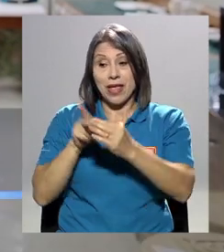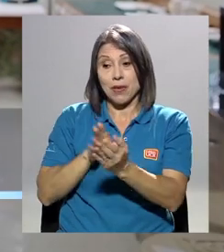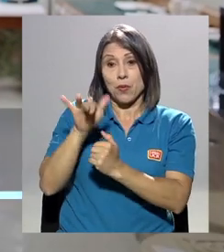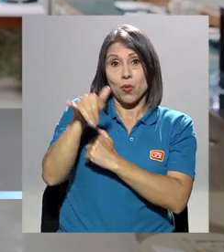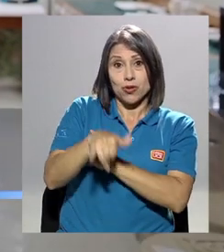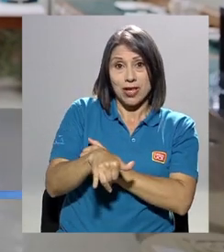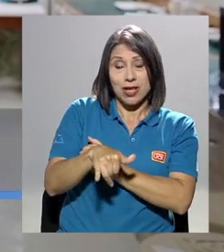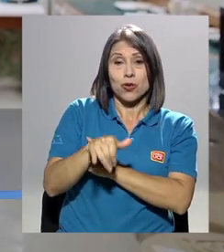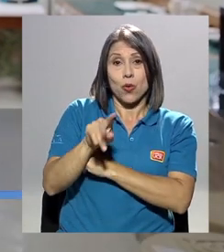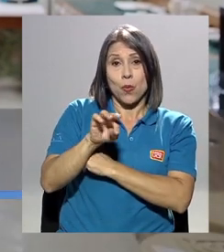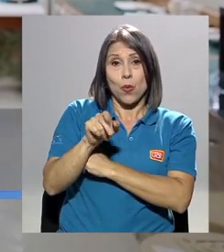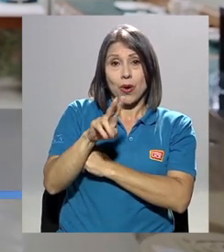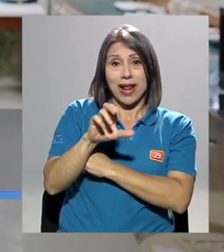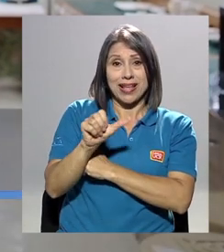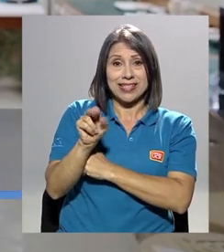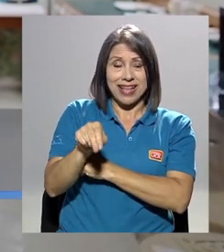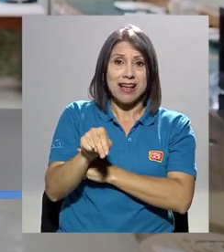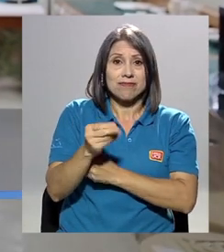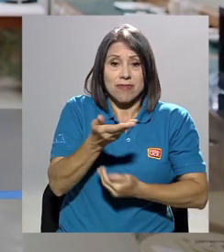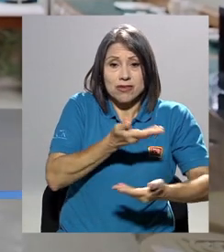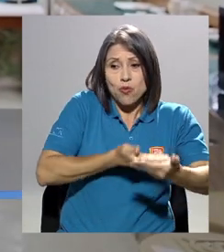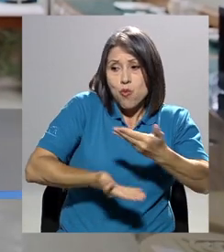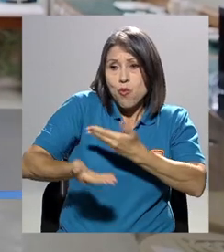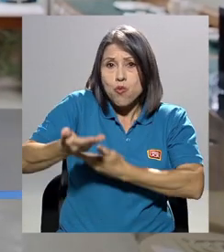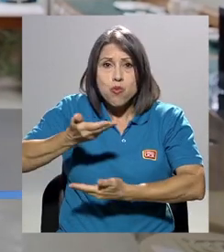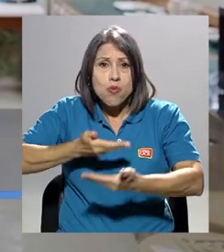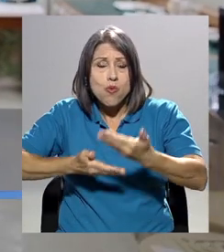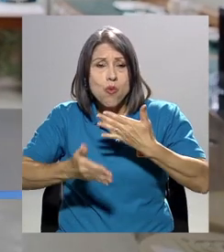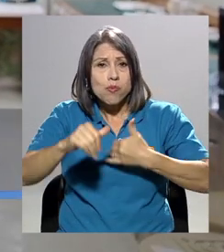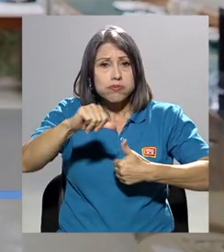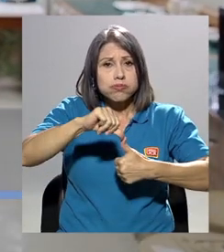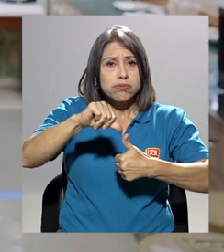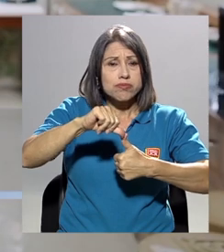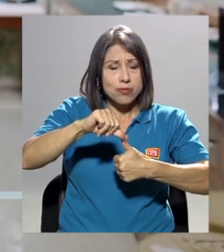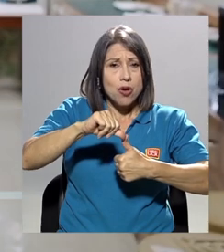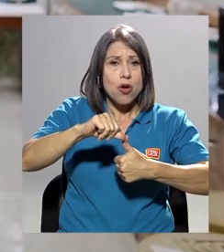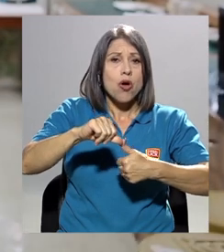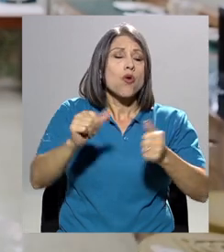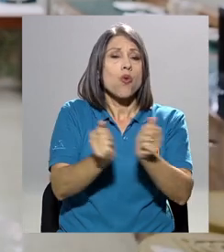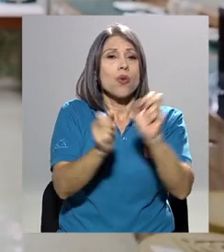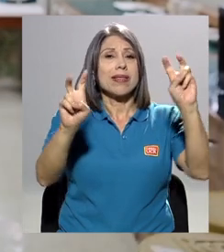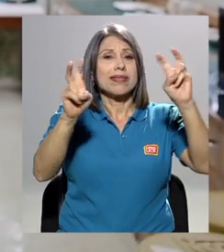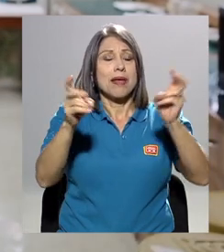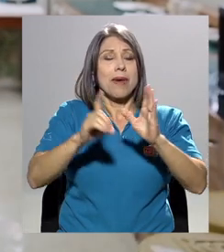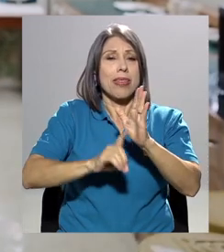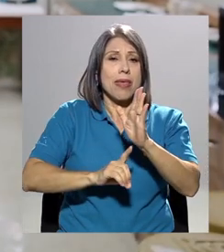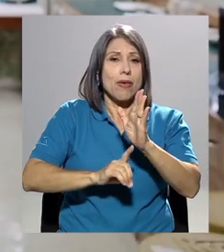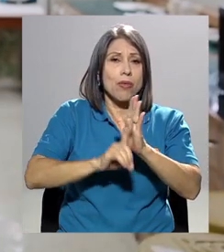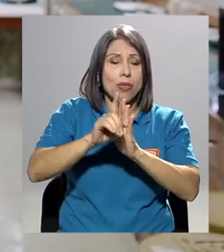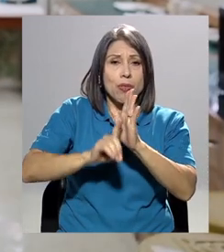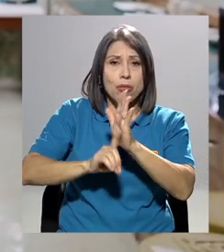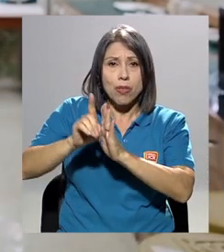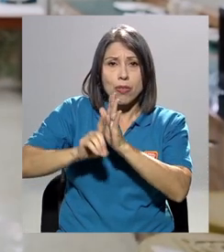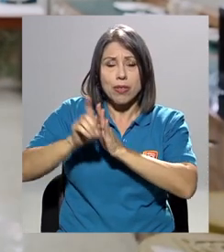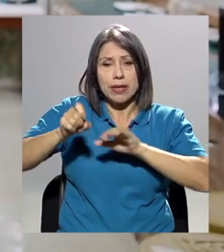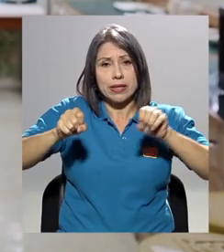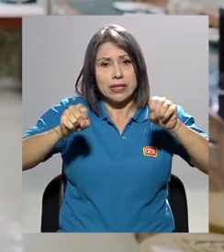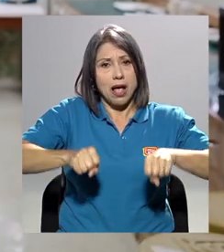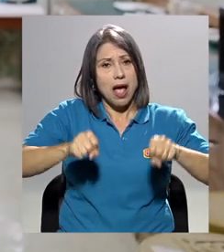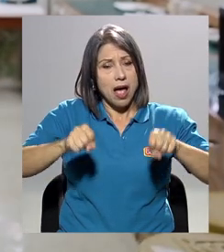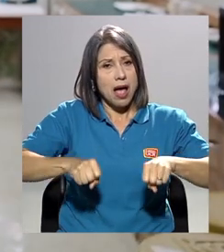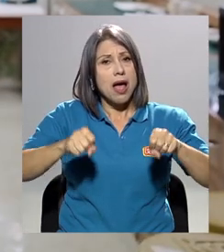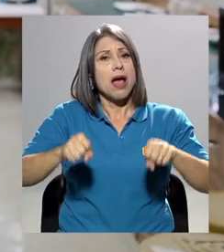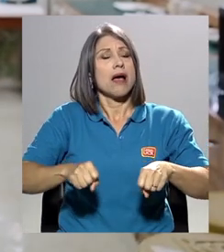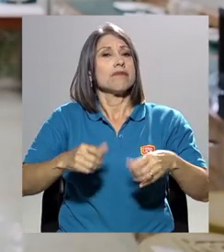centroamericano en torno al tema del desarrollo de capacidades de